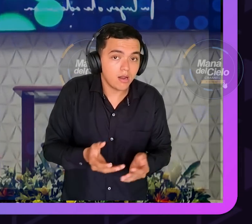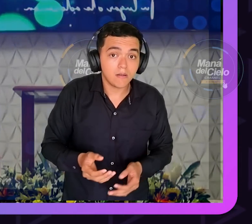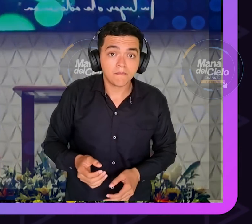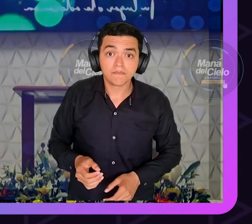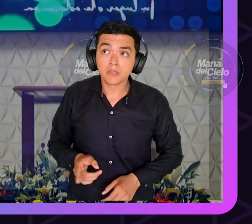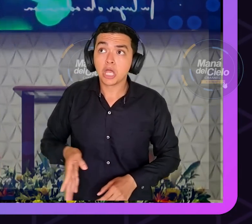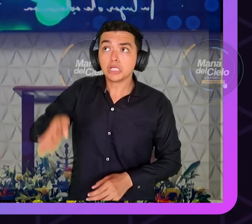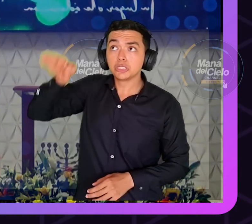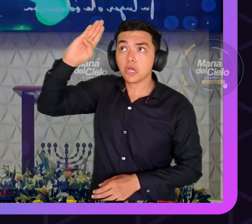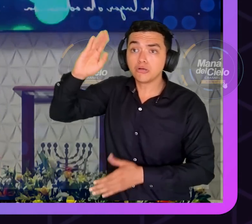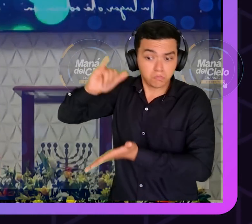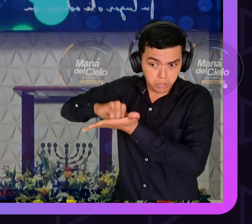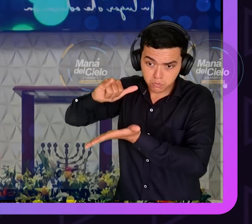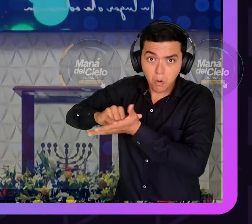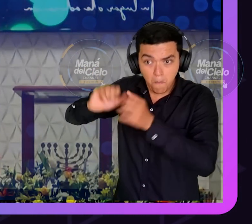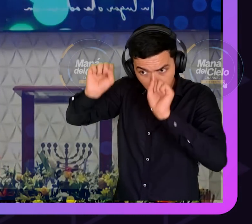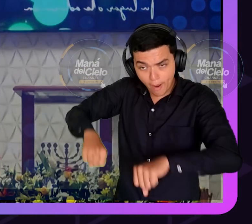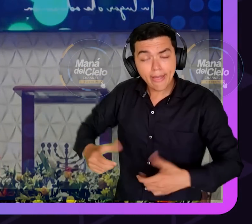todopoderoso y puede